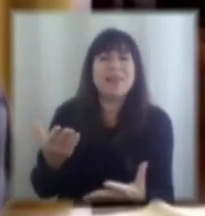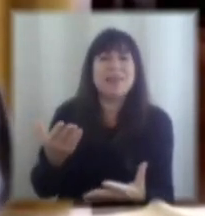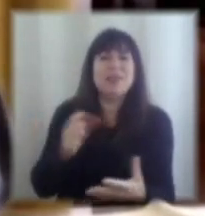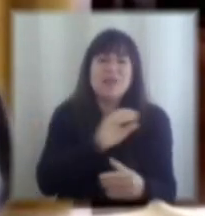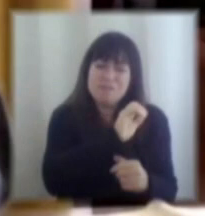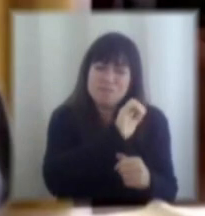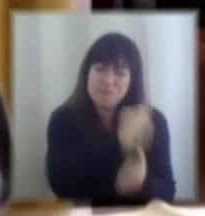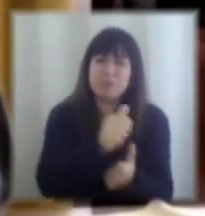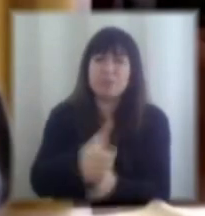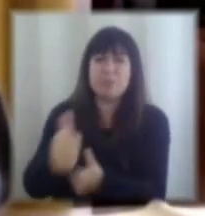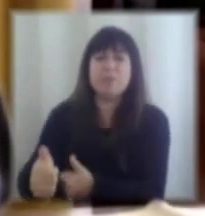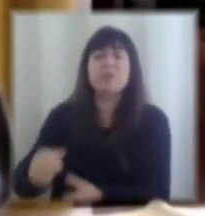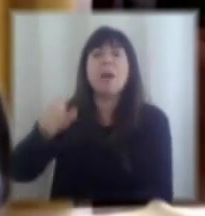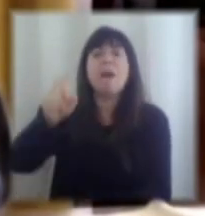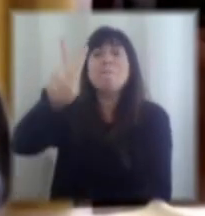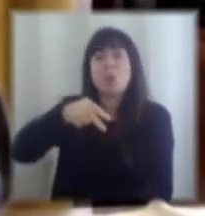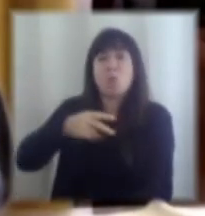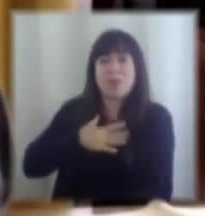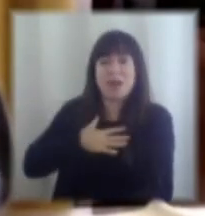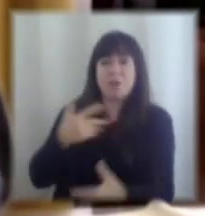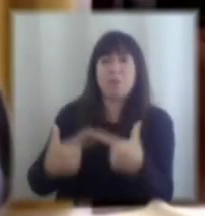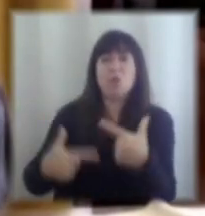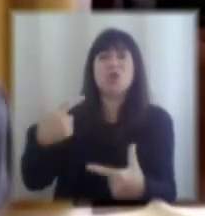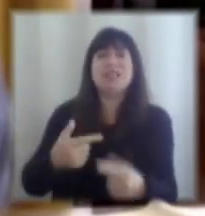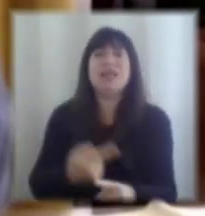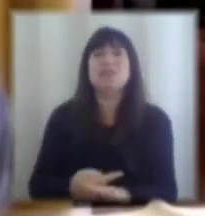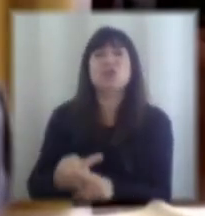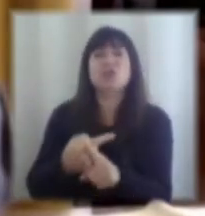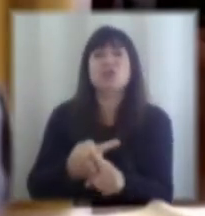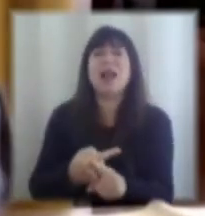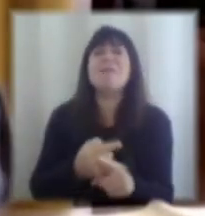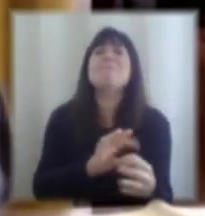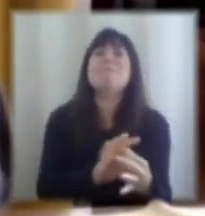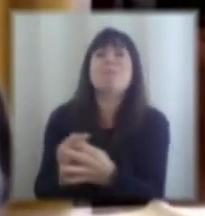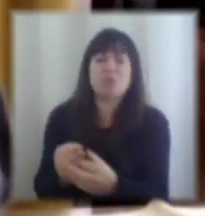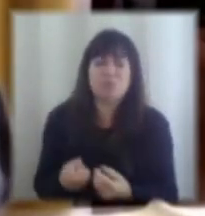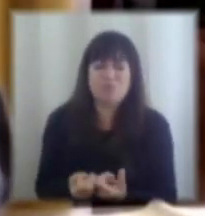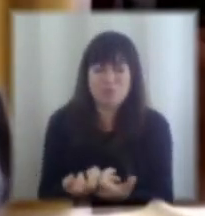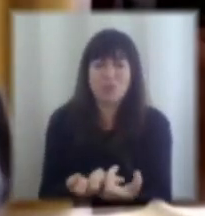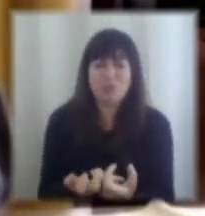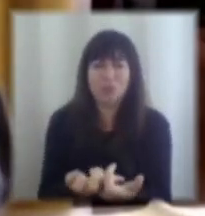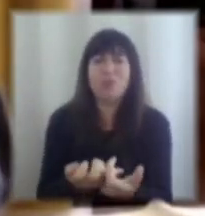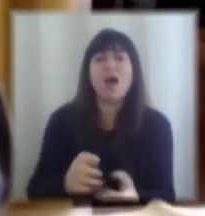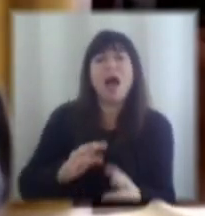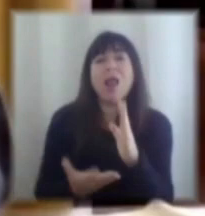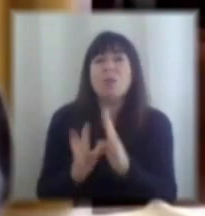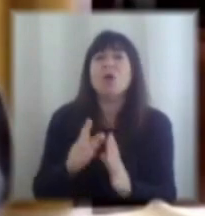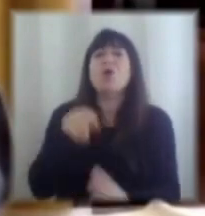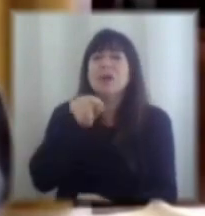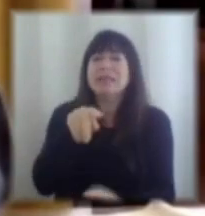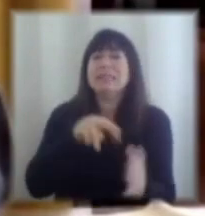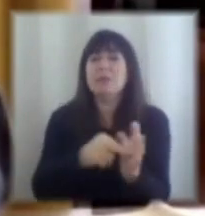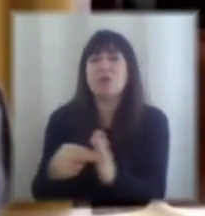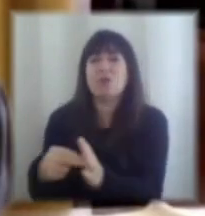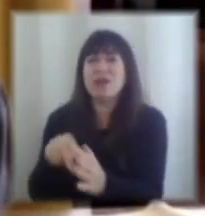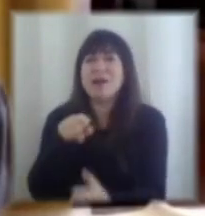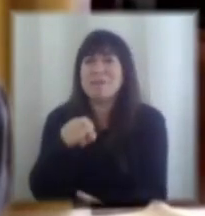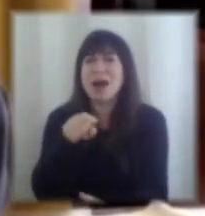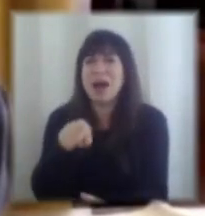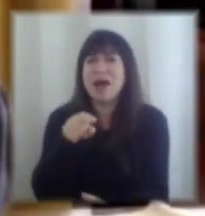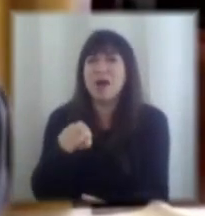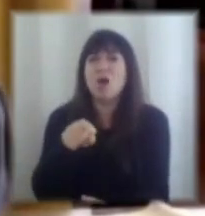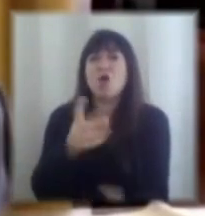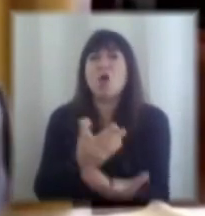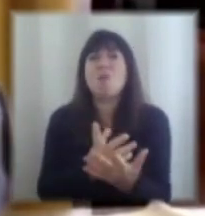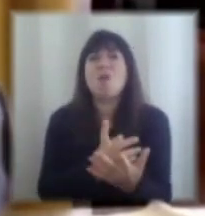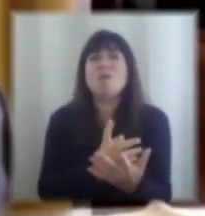parte de nuestra propia política social sea en parte causante o induzca a esta informalidad toda vez que cuando usted pasa a ser formal